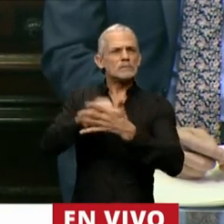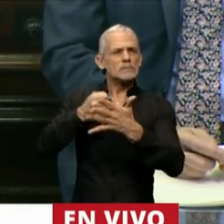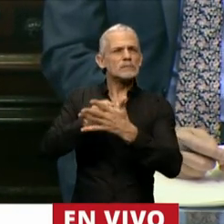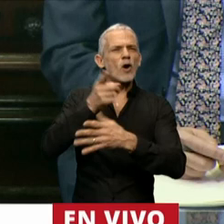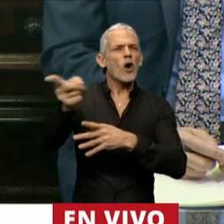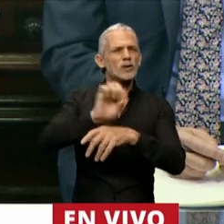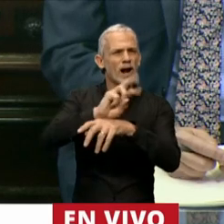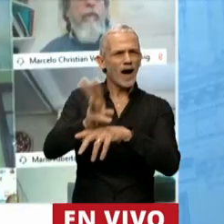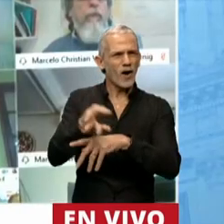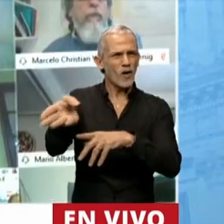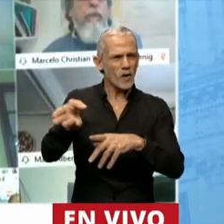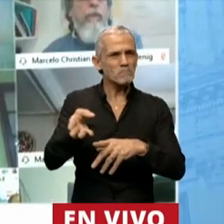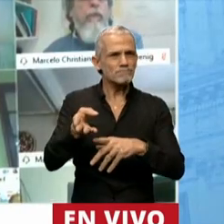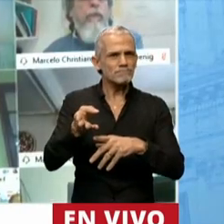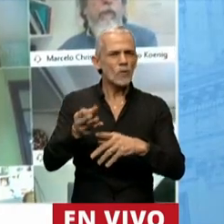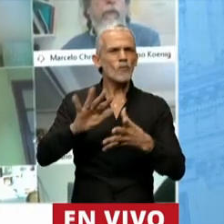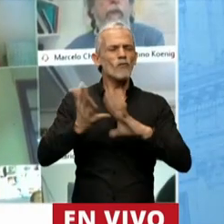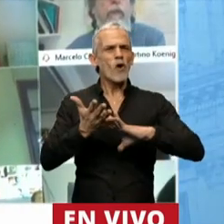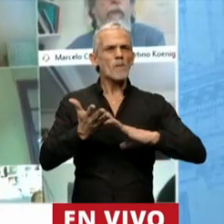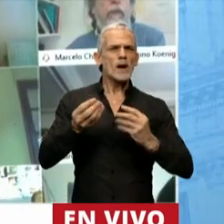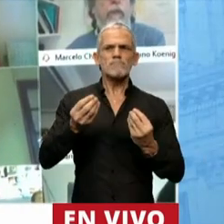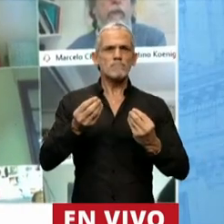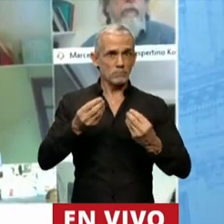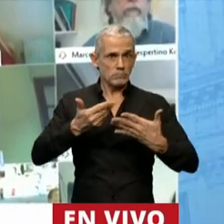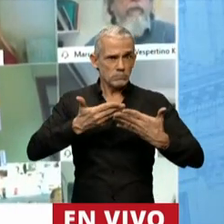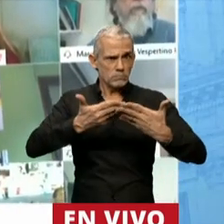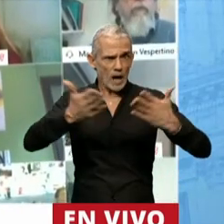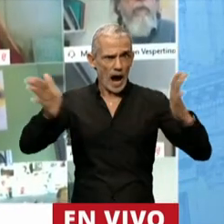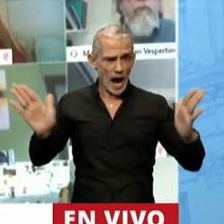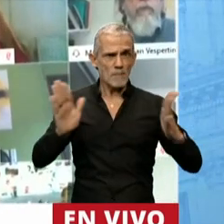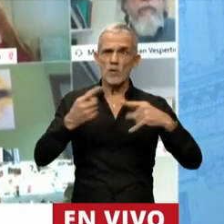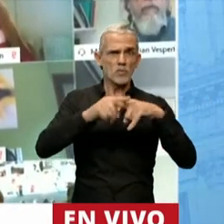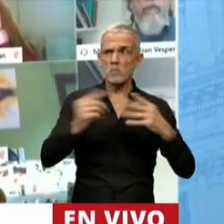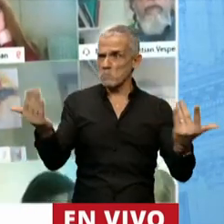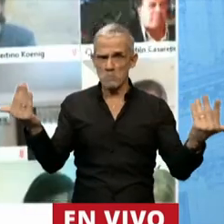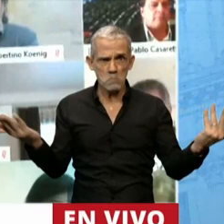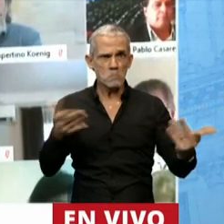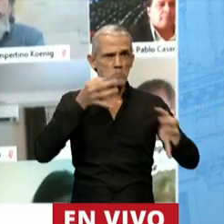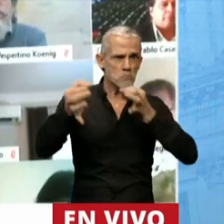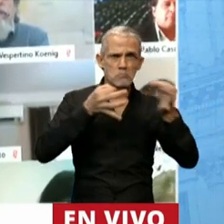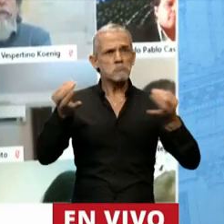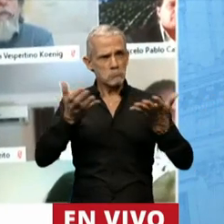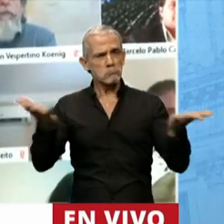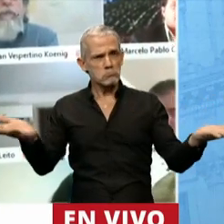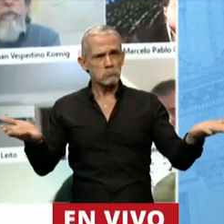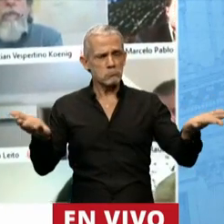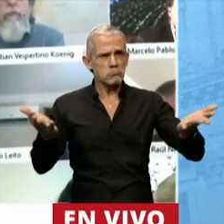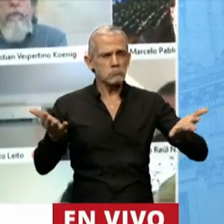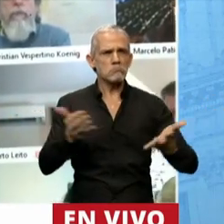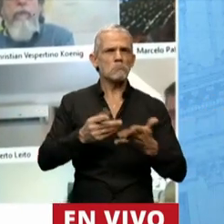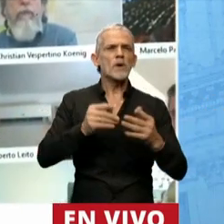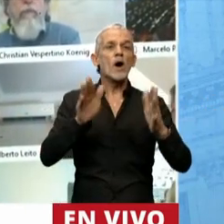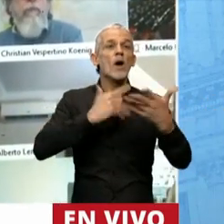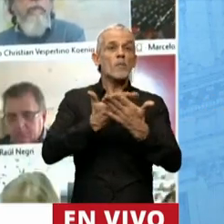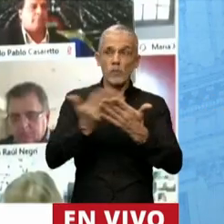pandemia ha sido un comportamiento amplio, de debate, de discusión, de incorporar